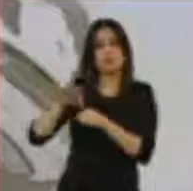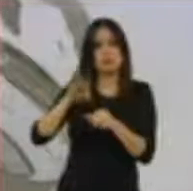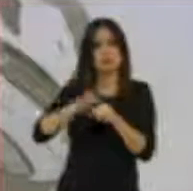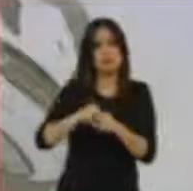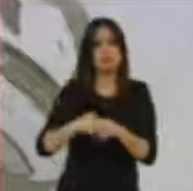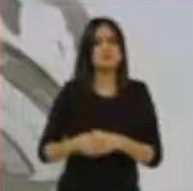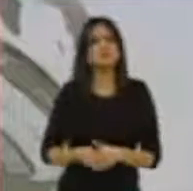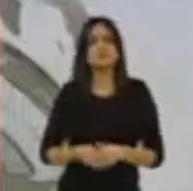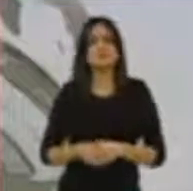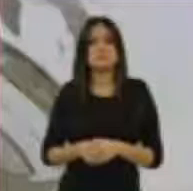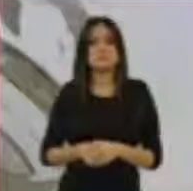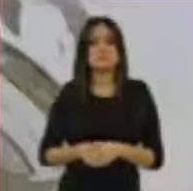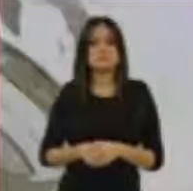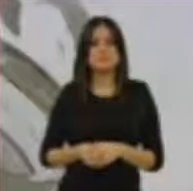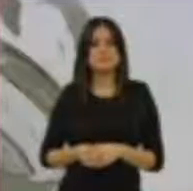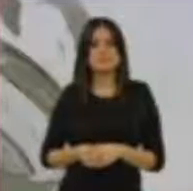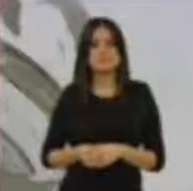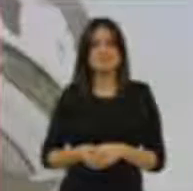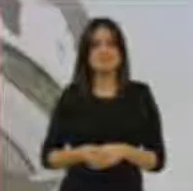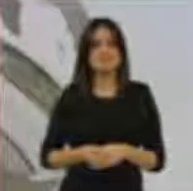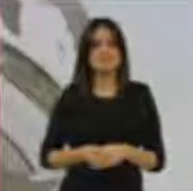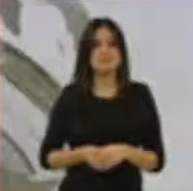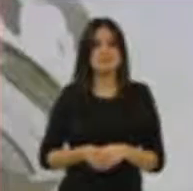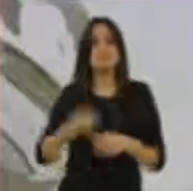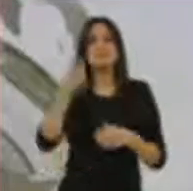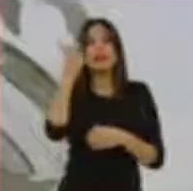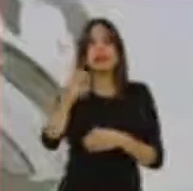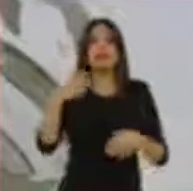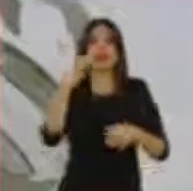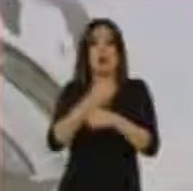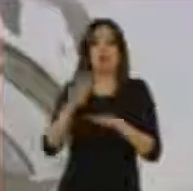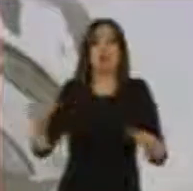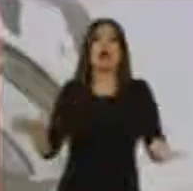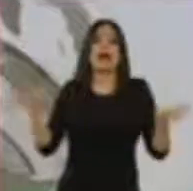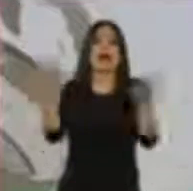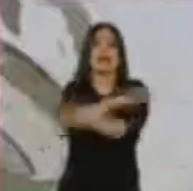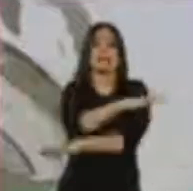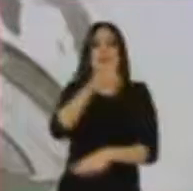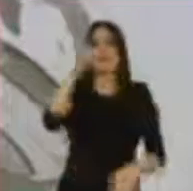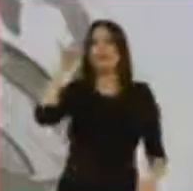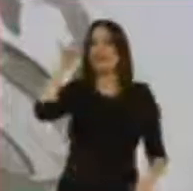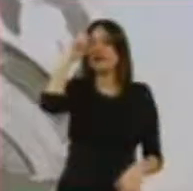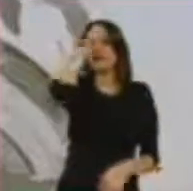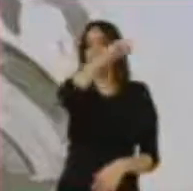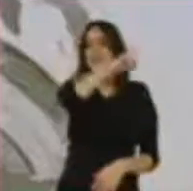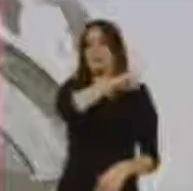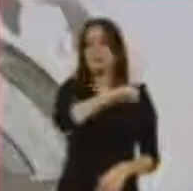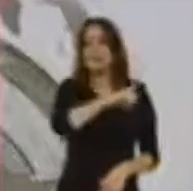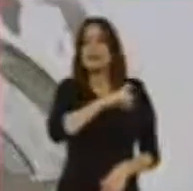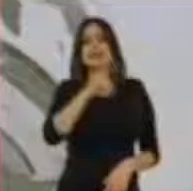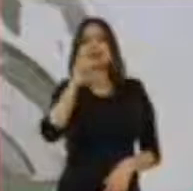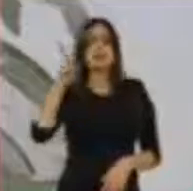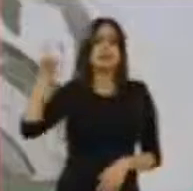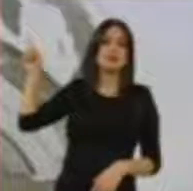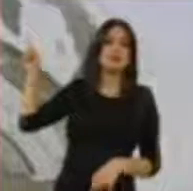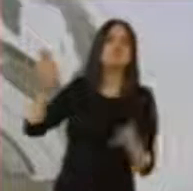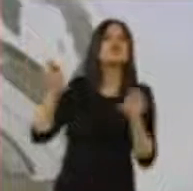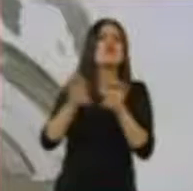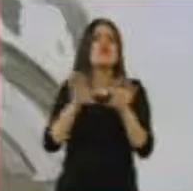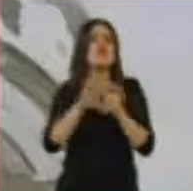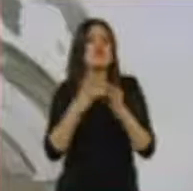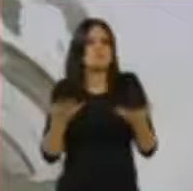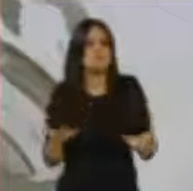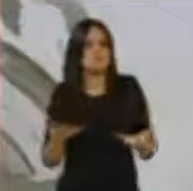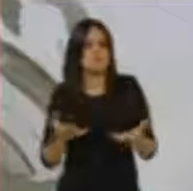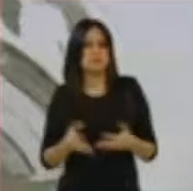histórico además es un tema emblemático. Dar este cambio fue fue difícil pero si ves estas digamos como como quedó